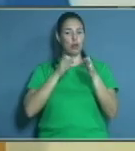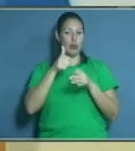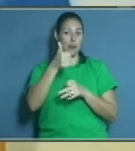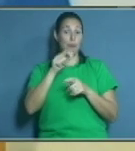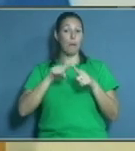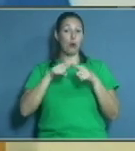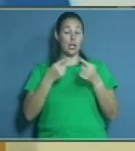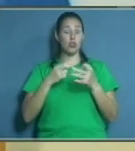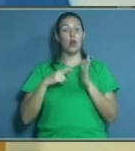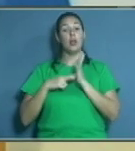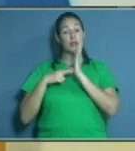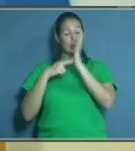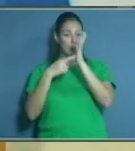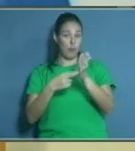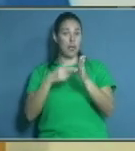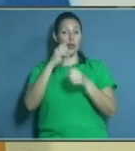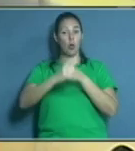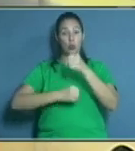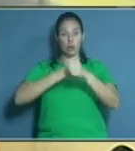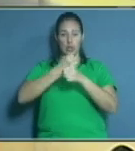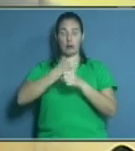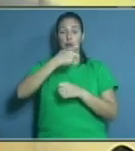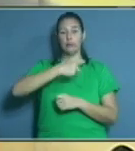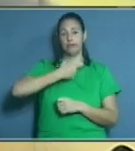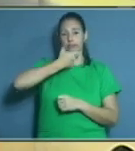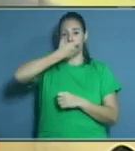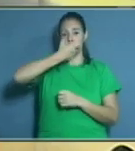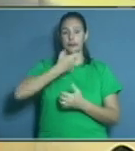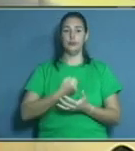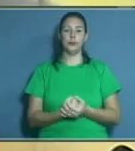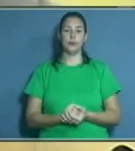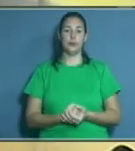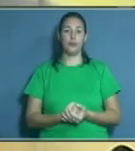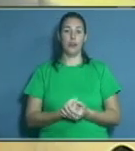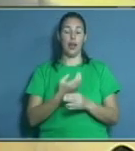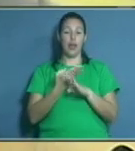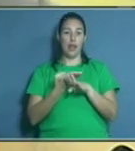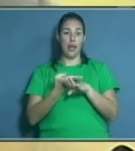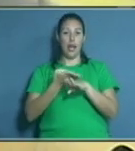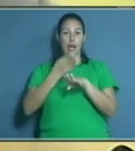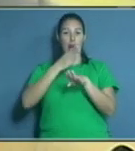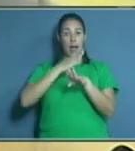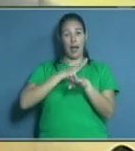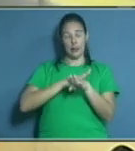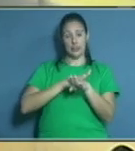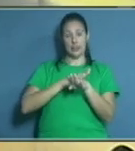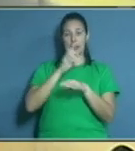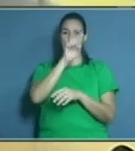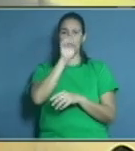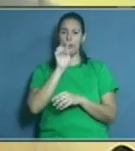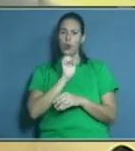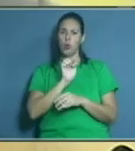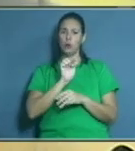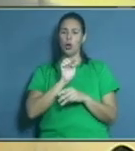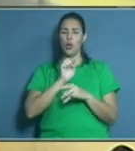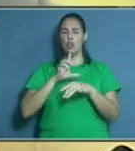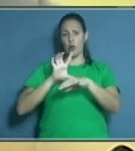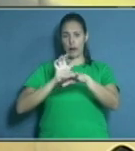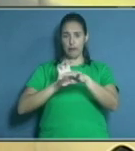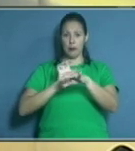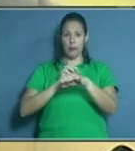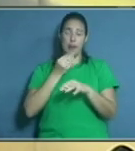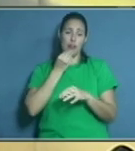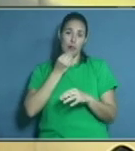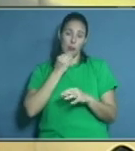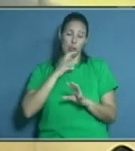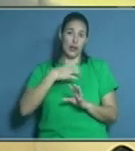ienda el uso de prótesis dentales. Antes de comentar o preguntarle sobre las afecciones que podría gener